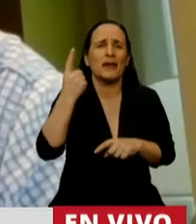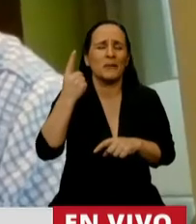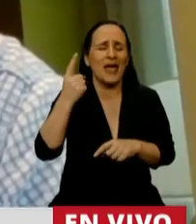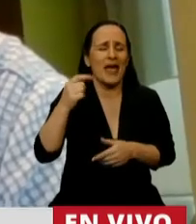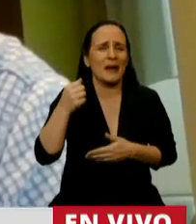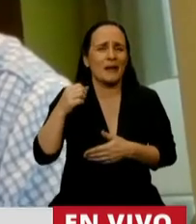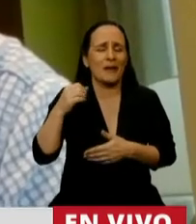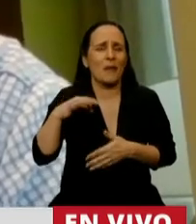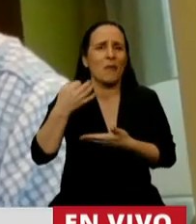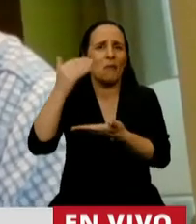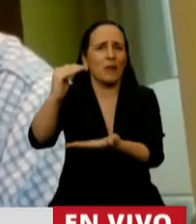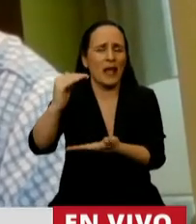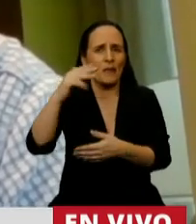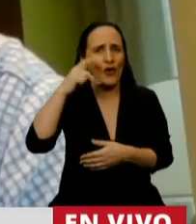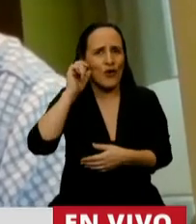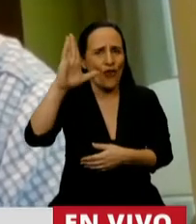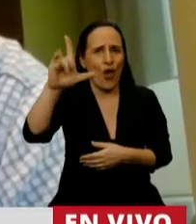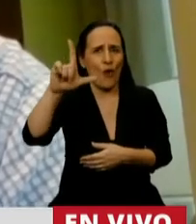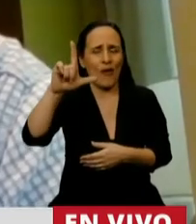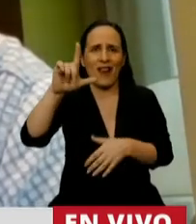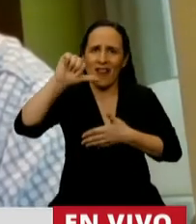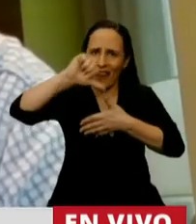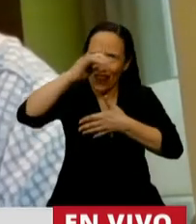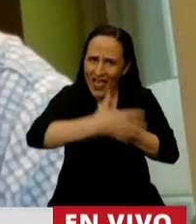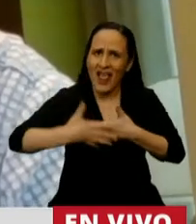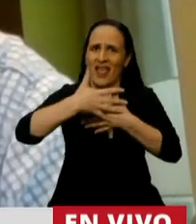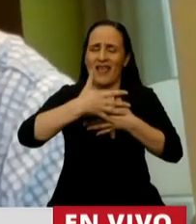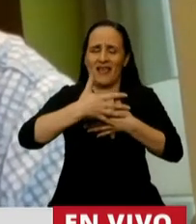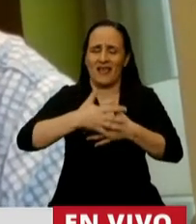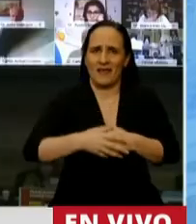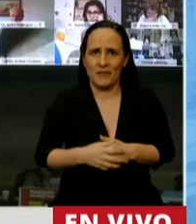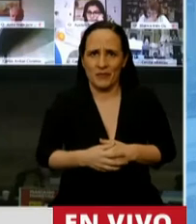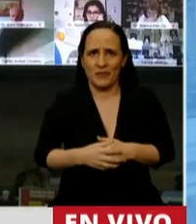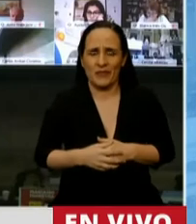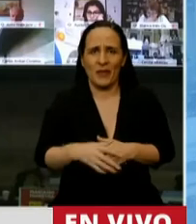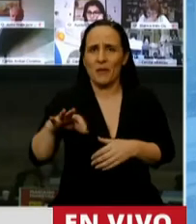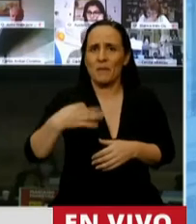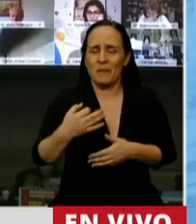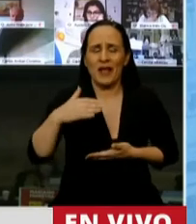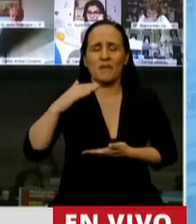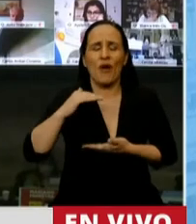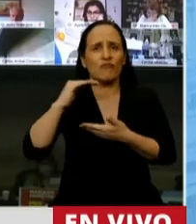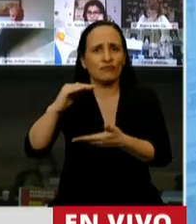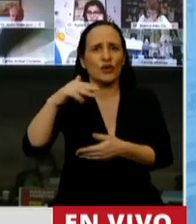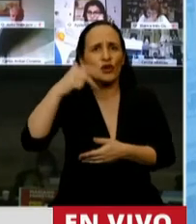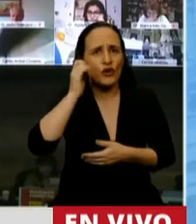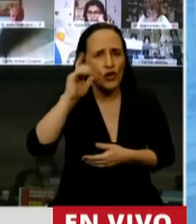ciencias de Iberoamérica, de Latinoamérica, premio Nobel de Medicina,